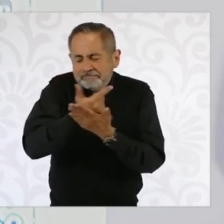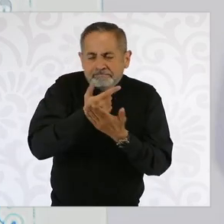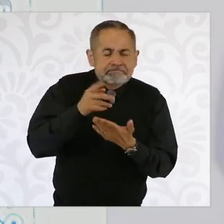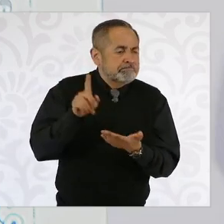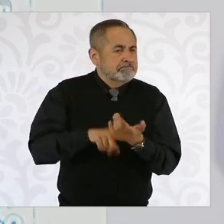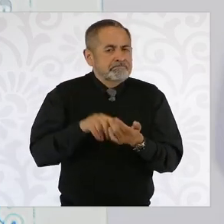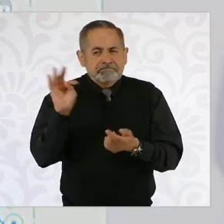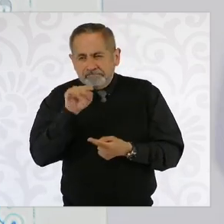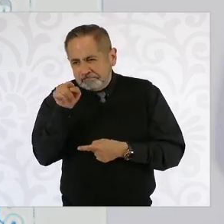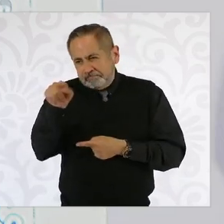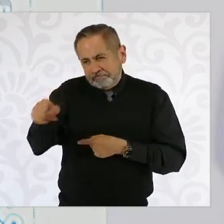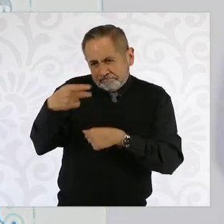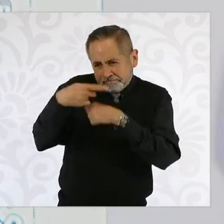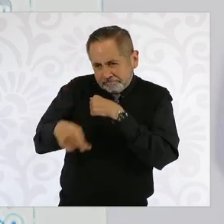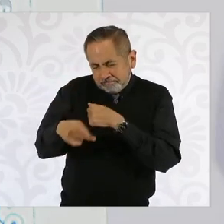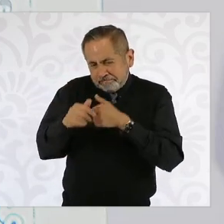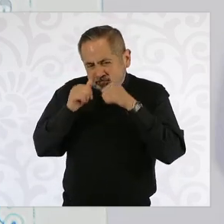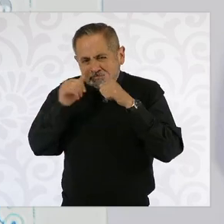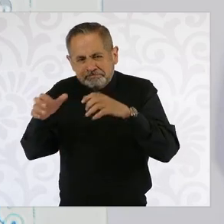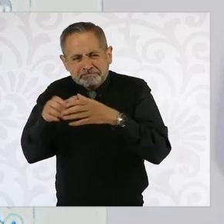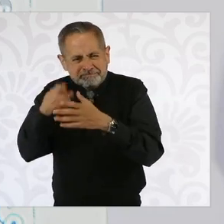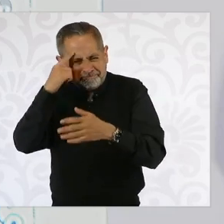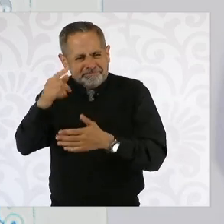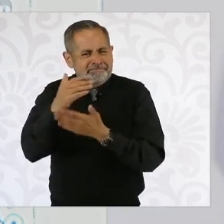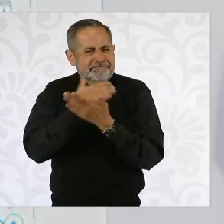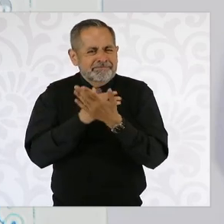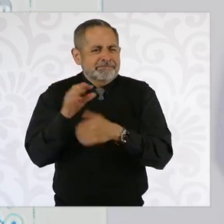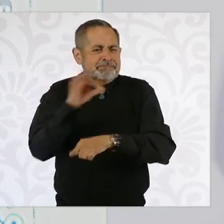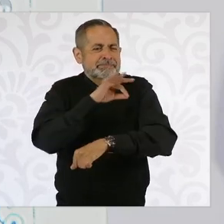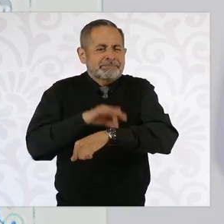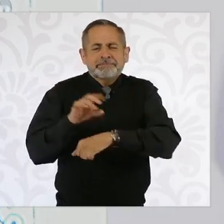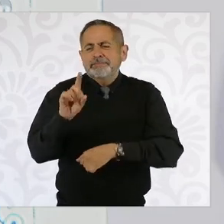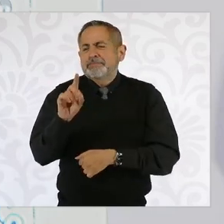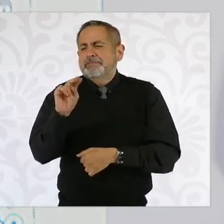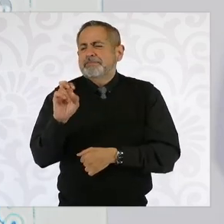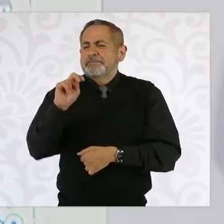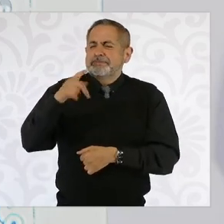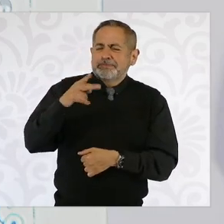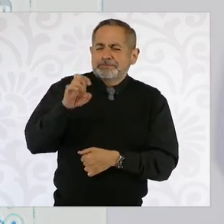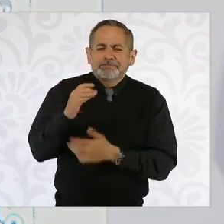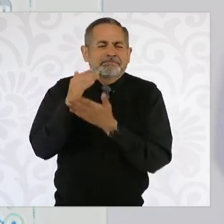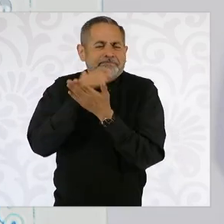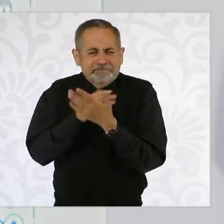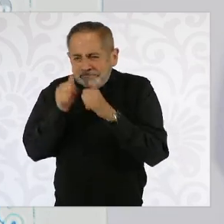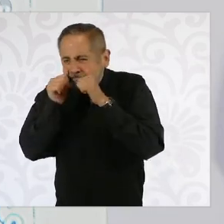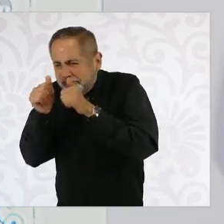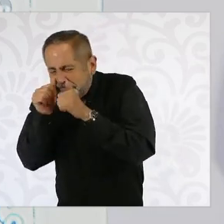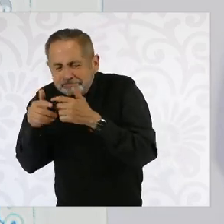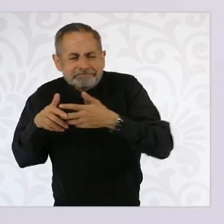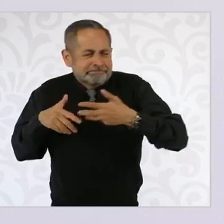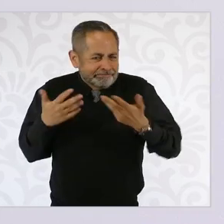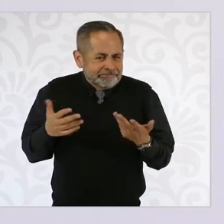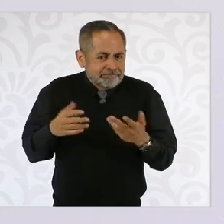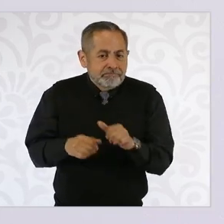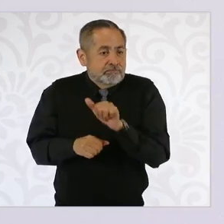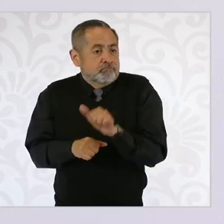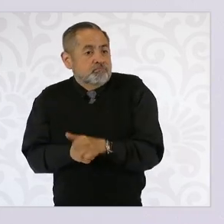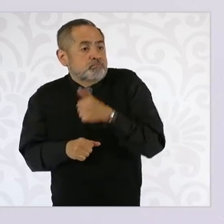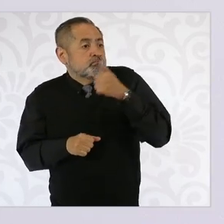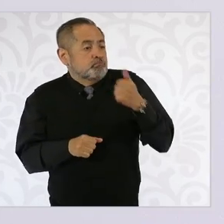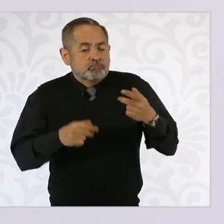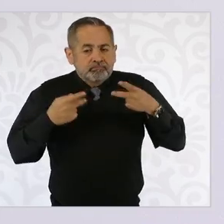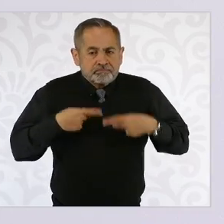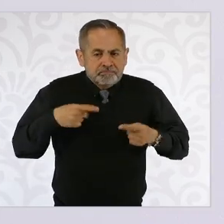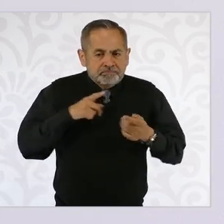al mosquito del dengue en esta situación. Hay otras personas que tienen